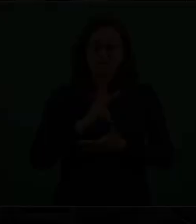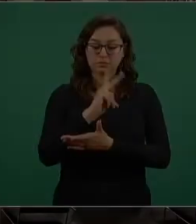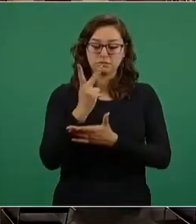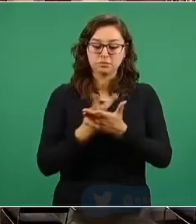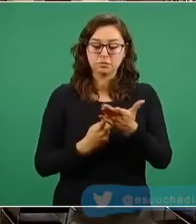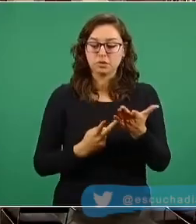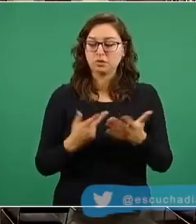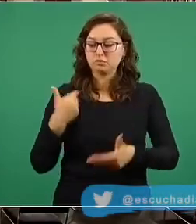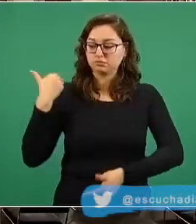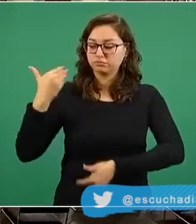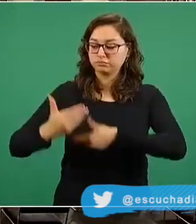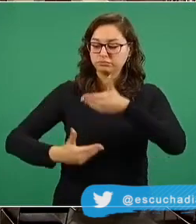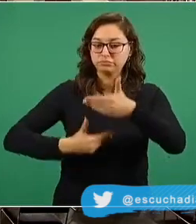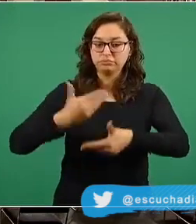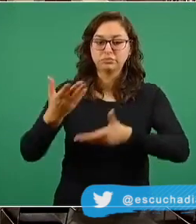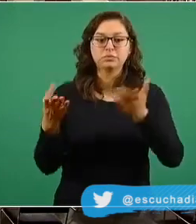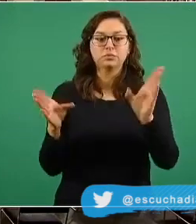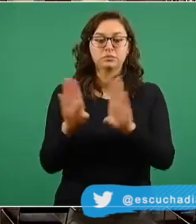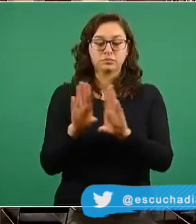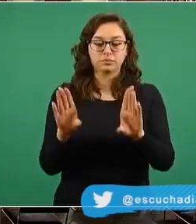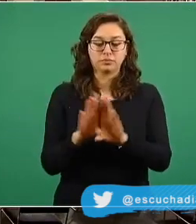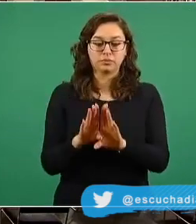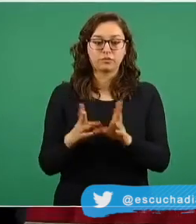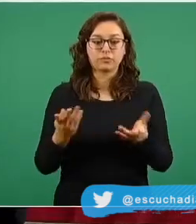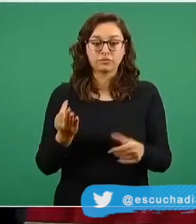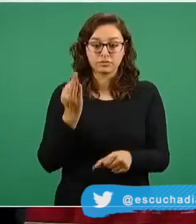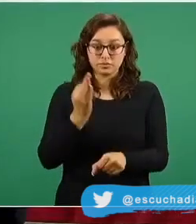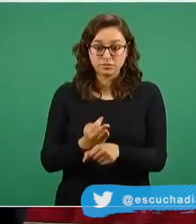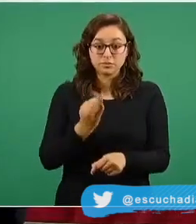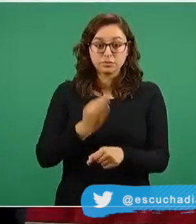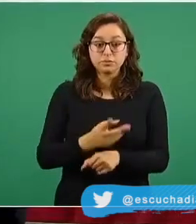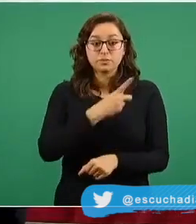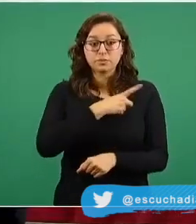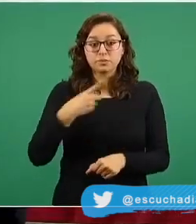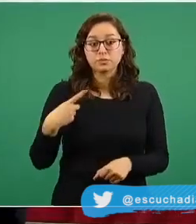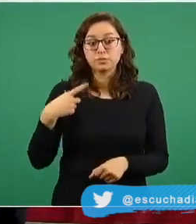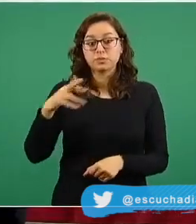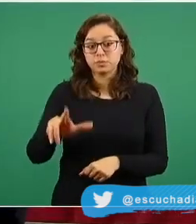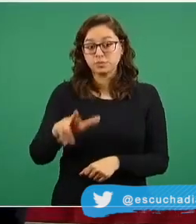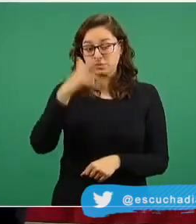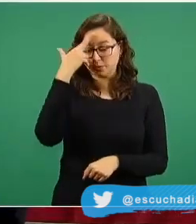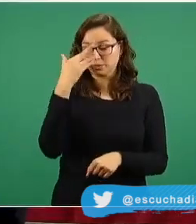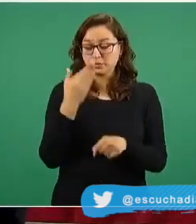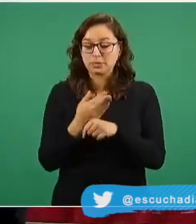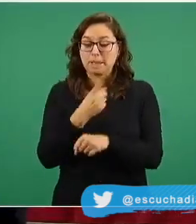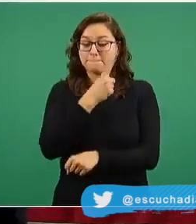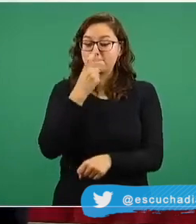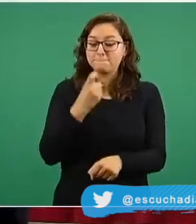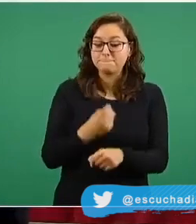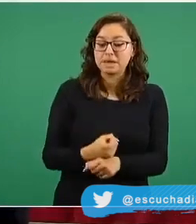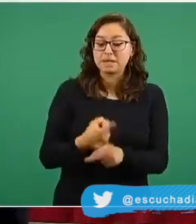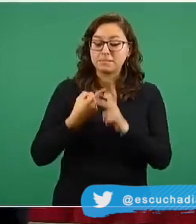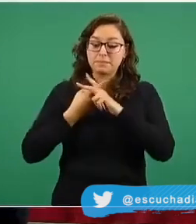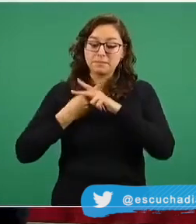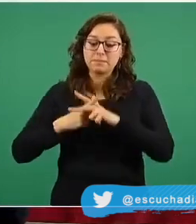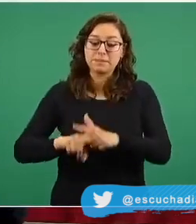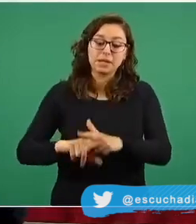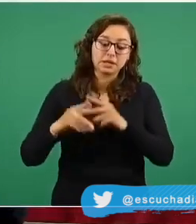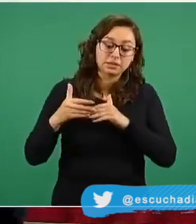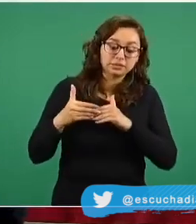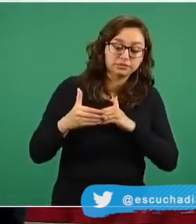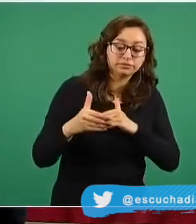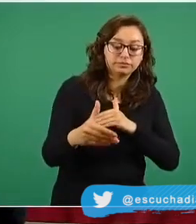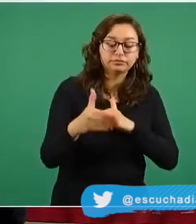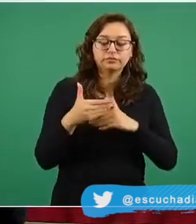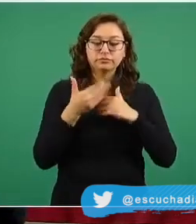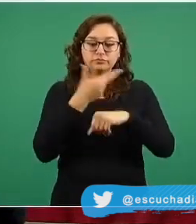en donde estamos todavía recordar en esta fase inicial que le hemos llamado la calibración de el operativo esta